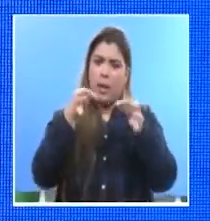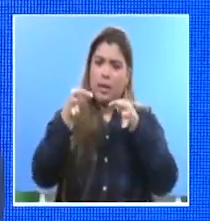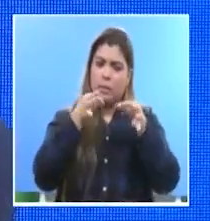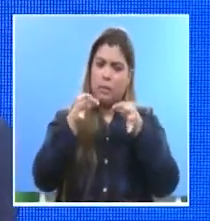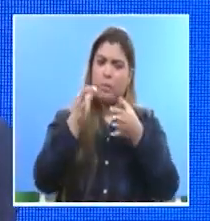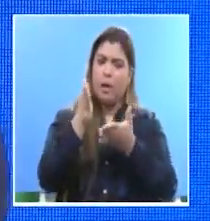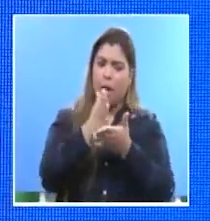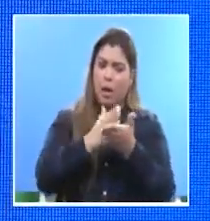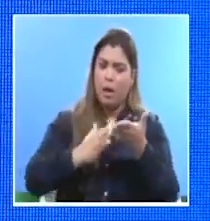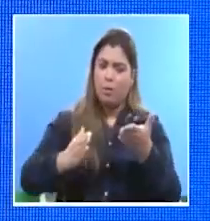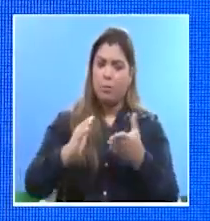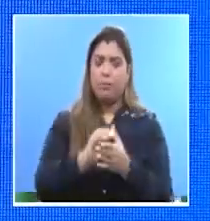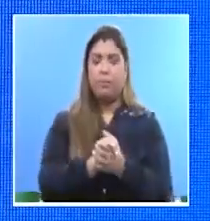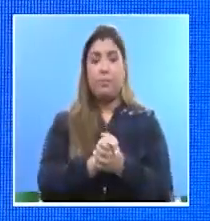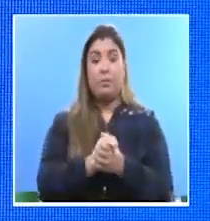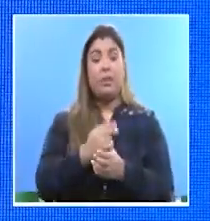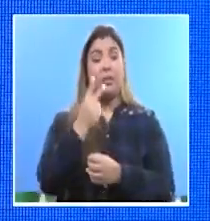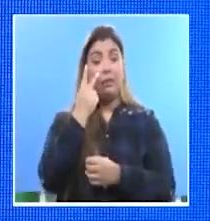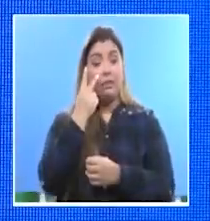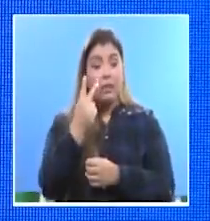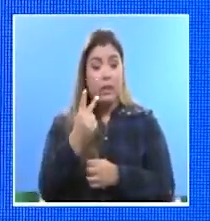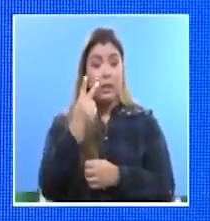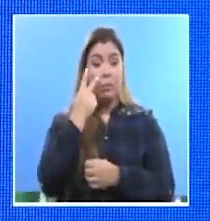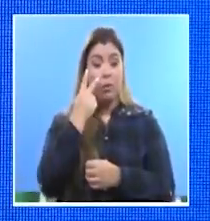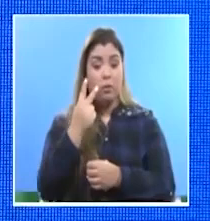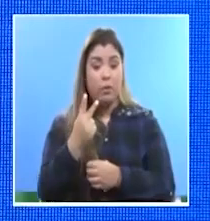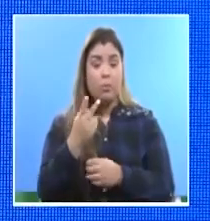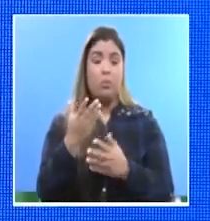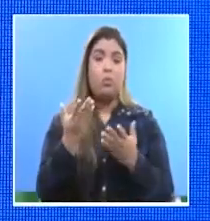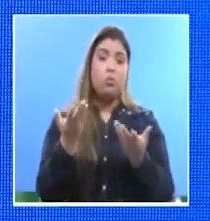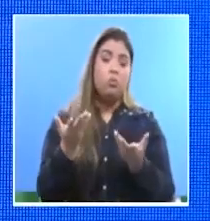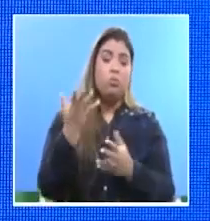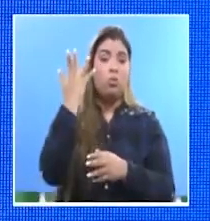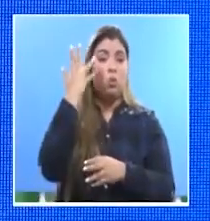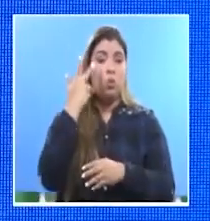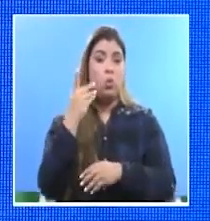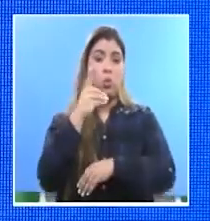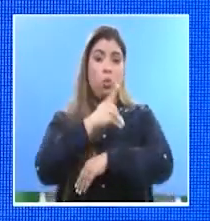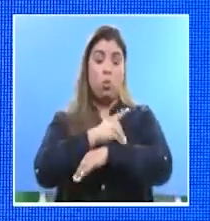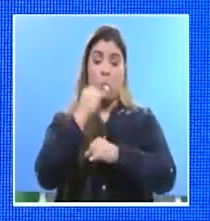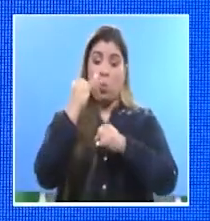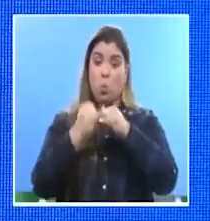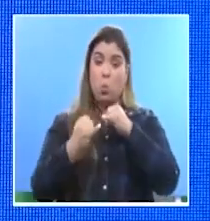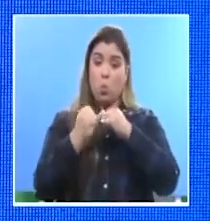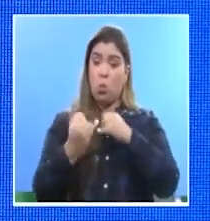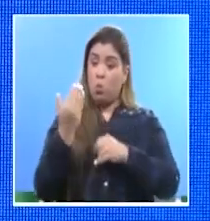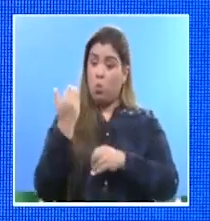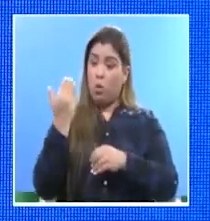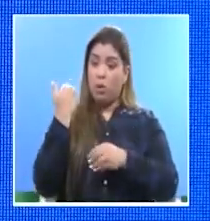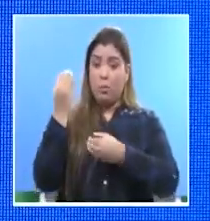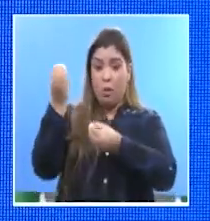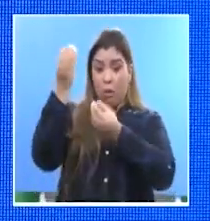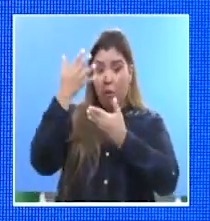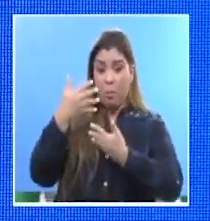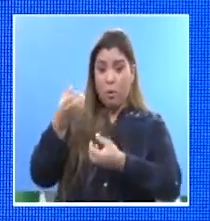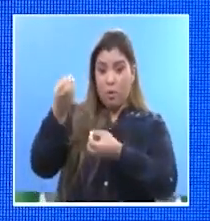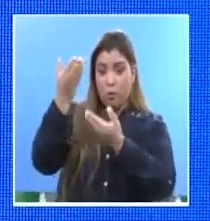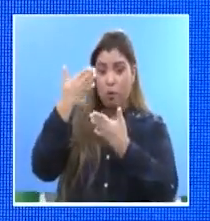Ante el comportamiento que reflejan los últimos reportes epidemiológicos,